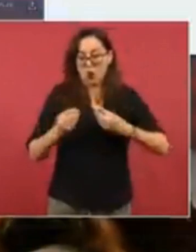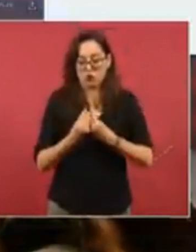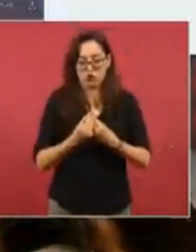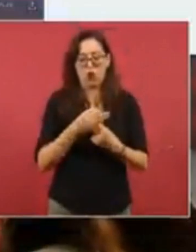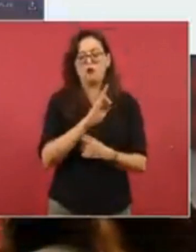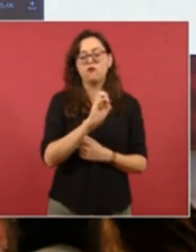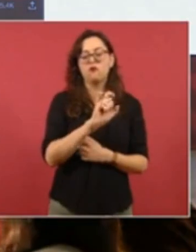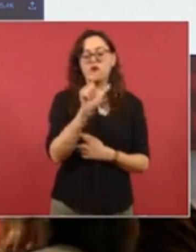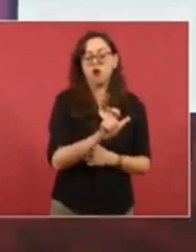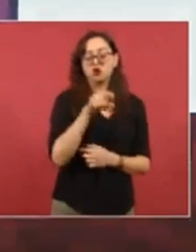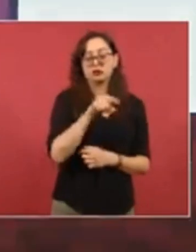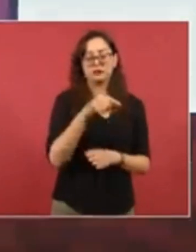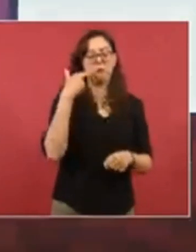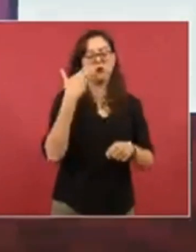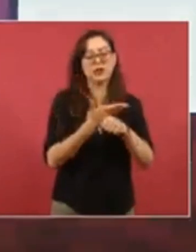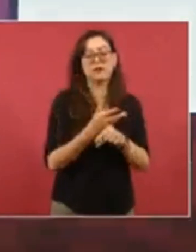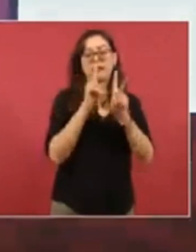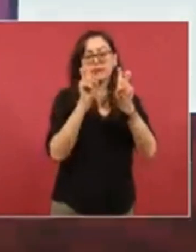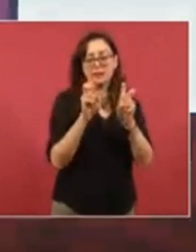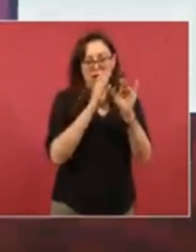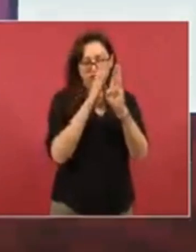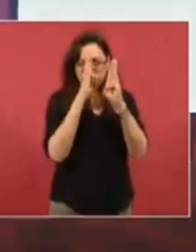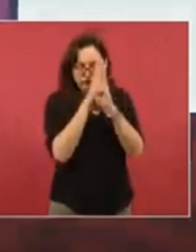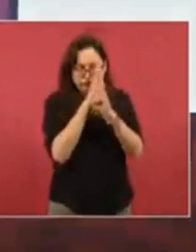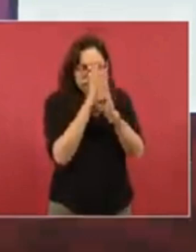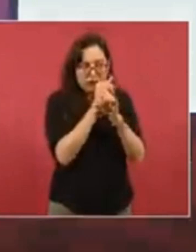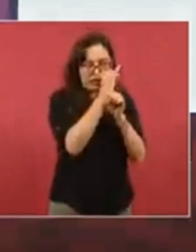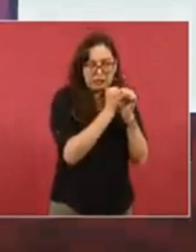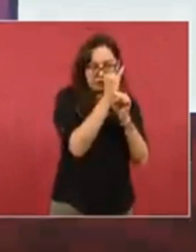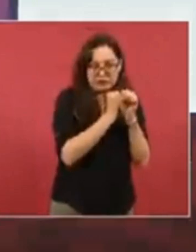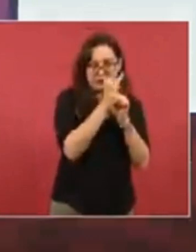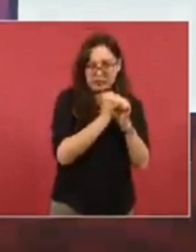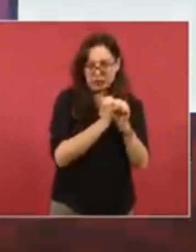con Calderón,